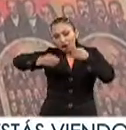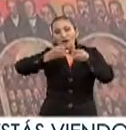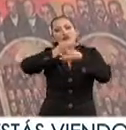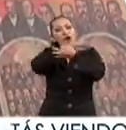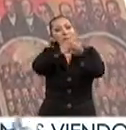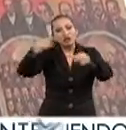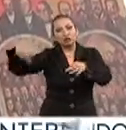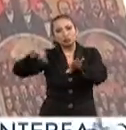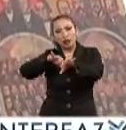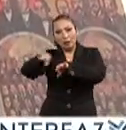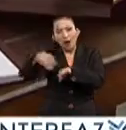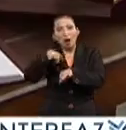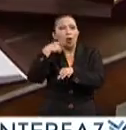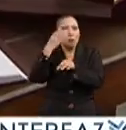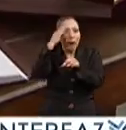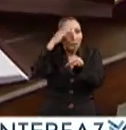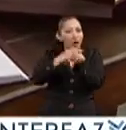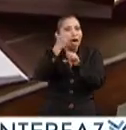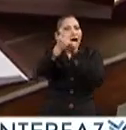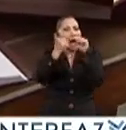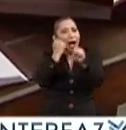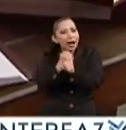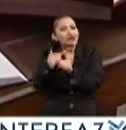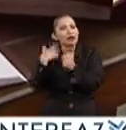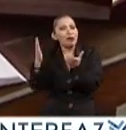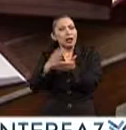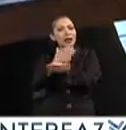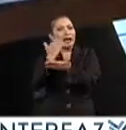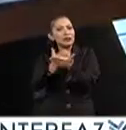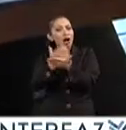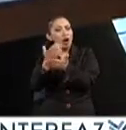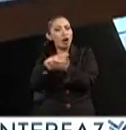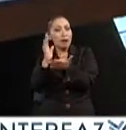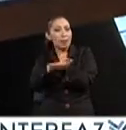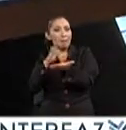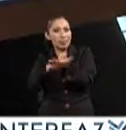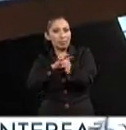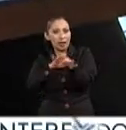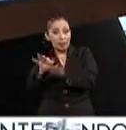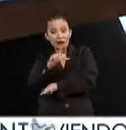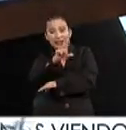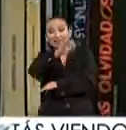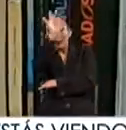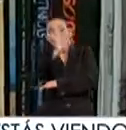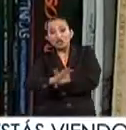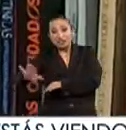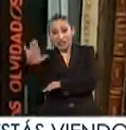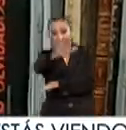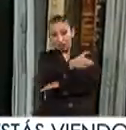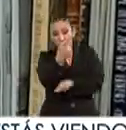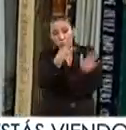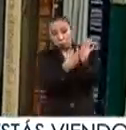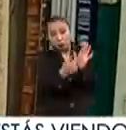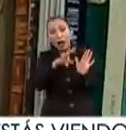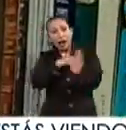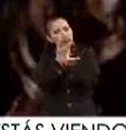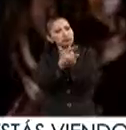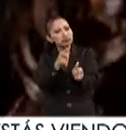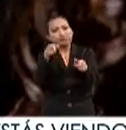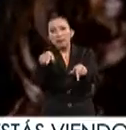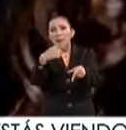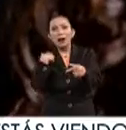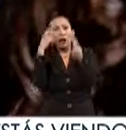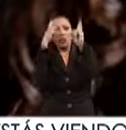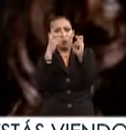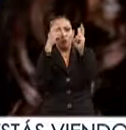informes de labores, anuarios, memorias, catálogos y documentos de trabajo. El 70% de las publicaciones se encuentra disponible